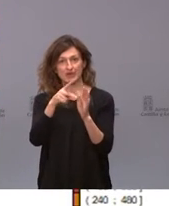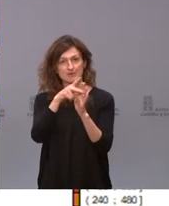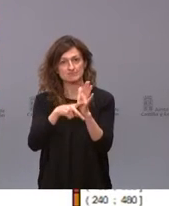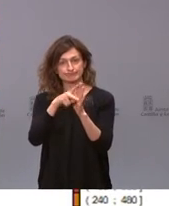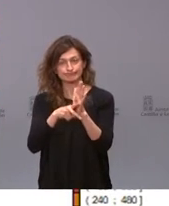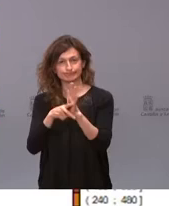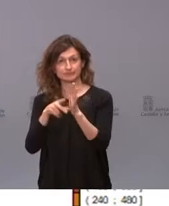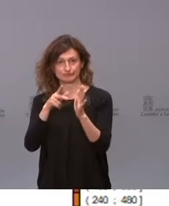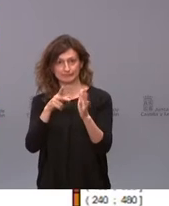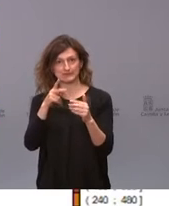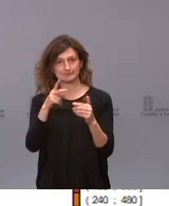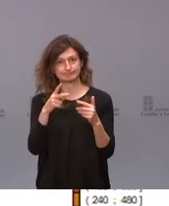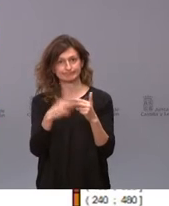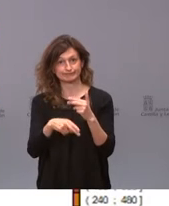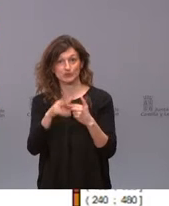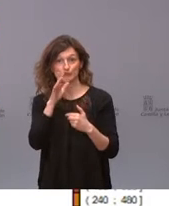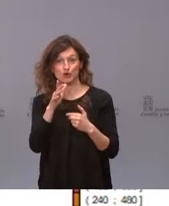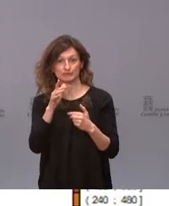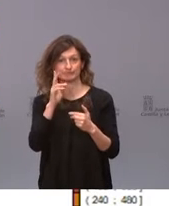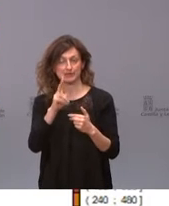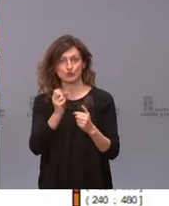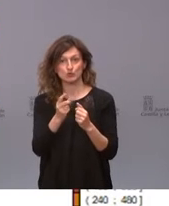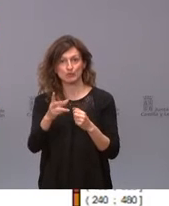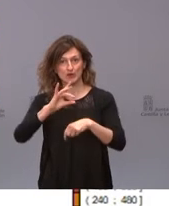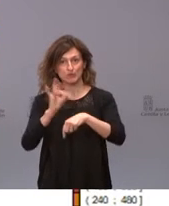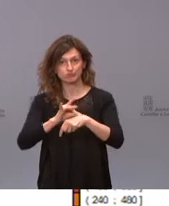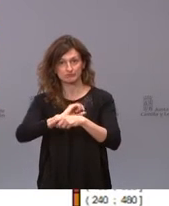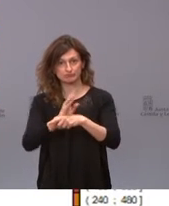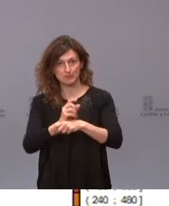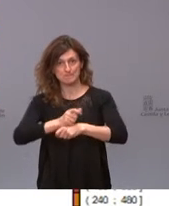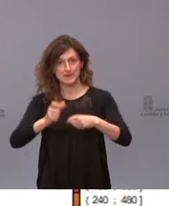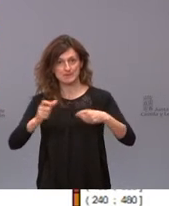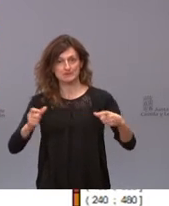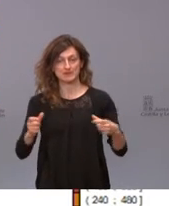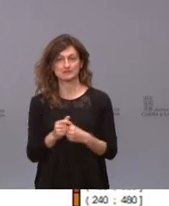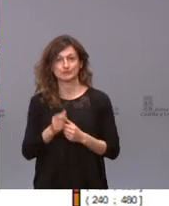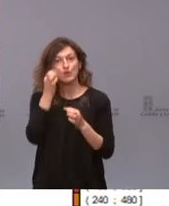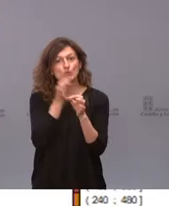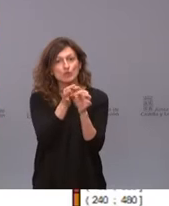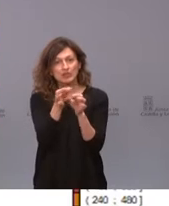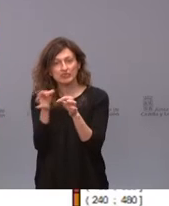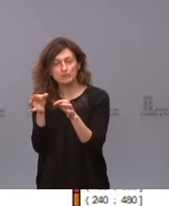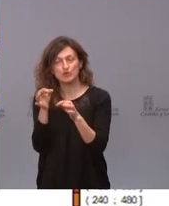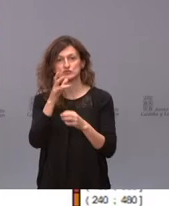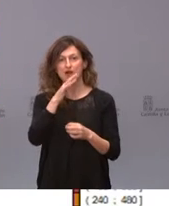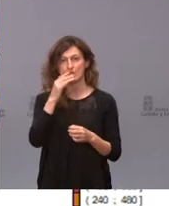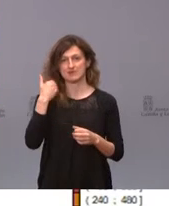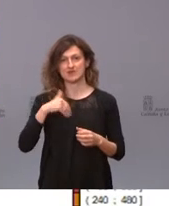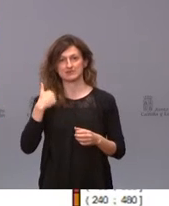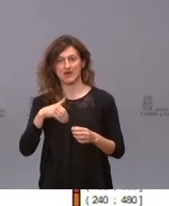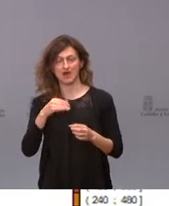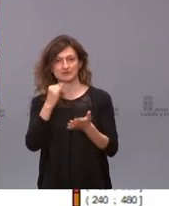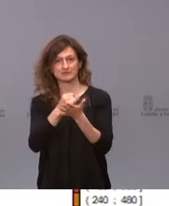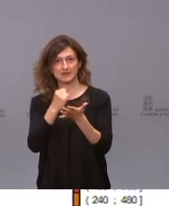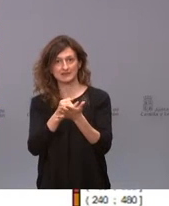excepcionales dado el elevado número de contagios. En muchos de estos municipios se están haciendo ya los cribados